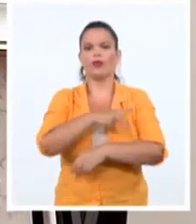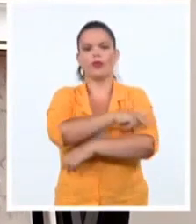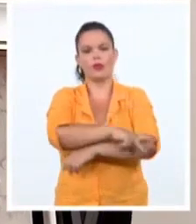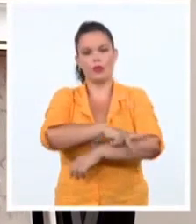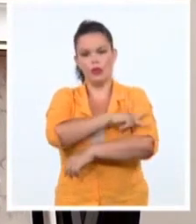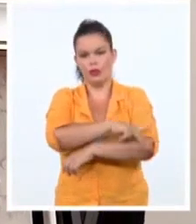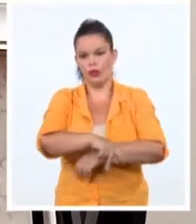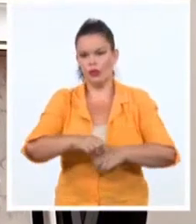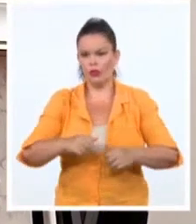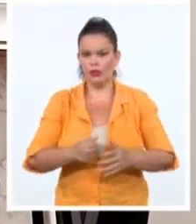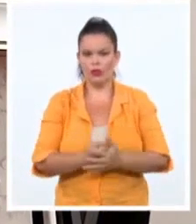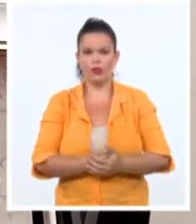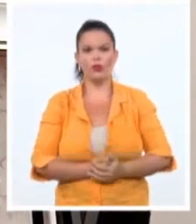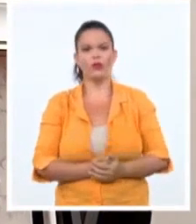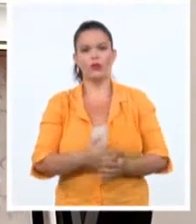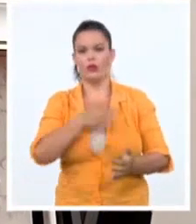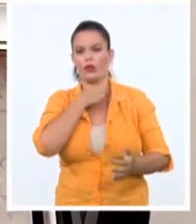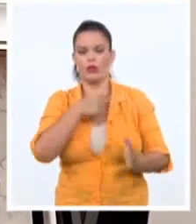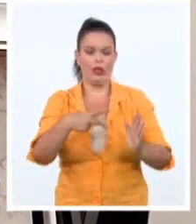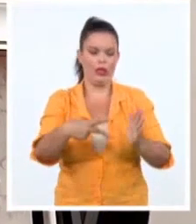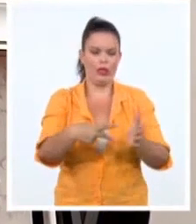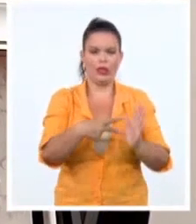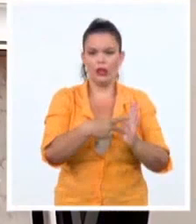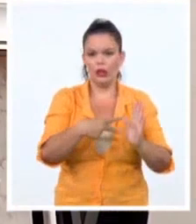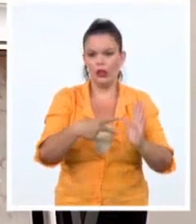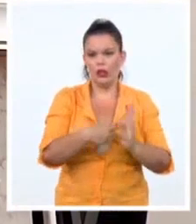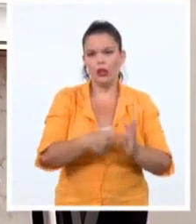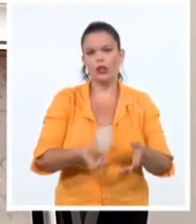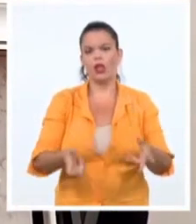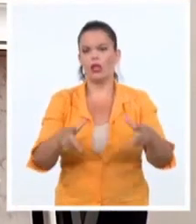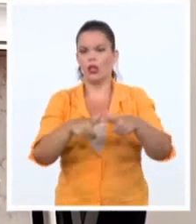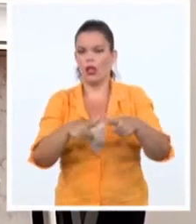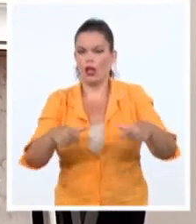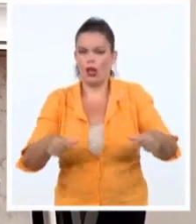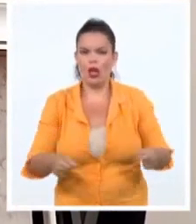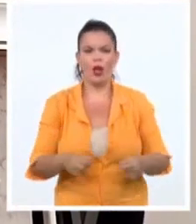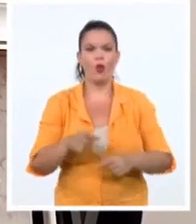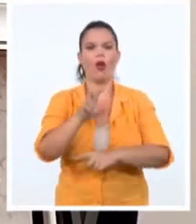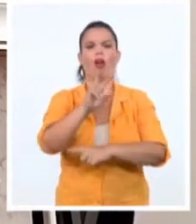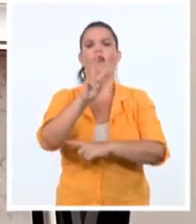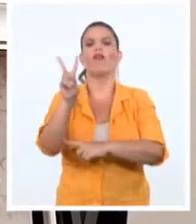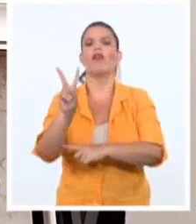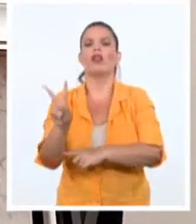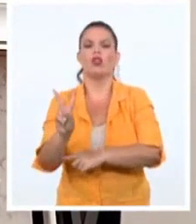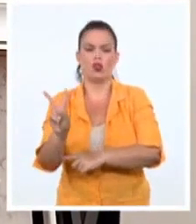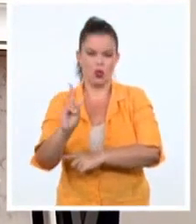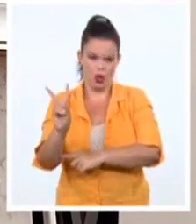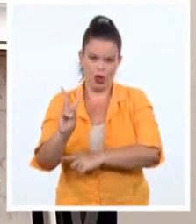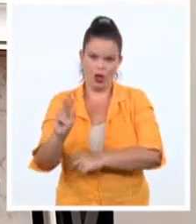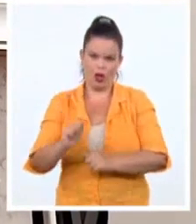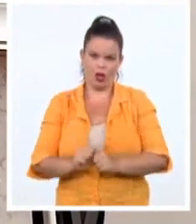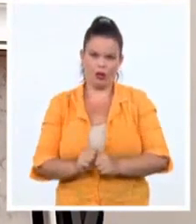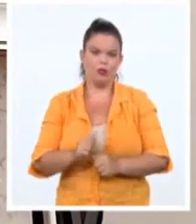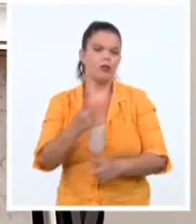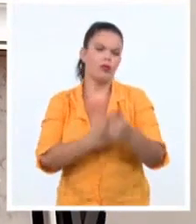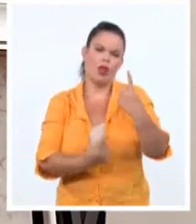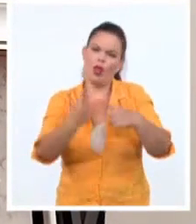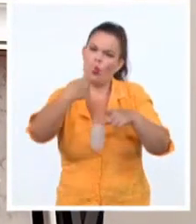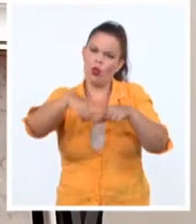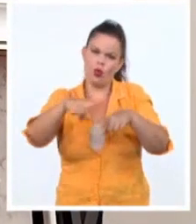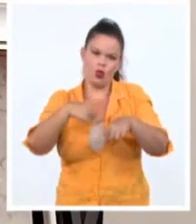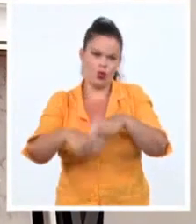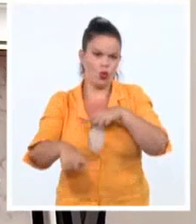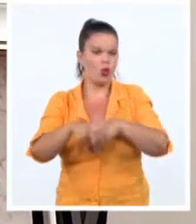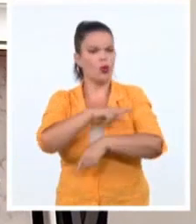Yugoslavia, Libia, Siria, Ucrania, Nicaragua, Venezuela son sólo algunos de los